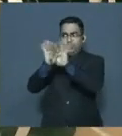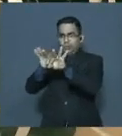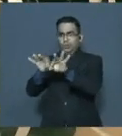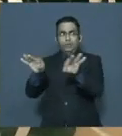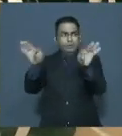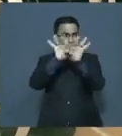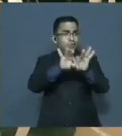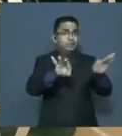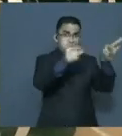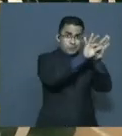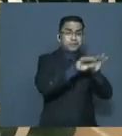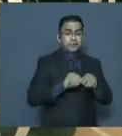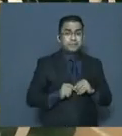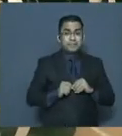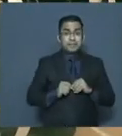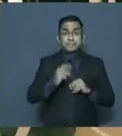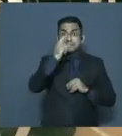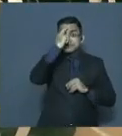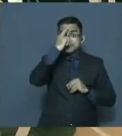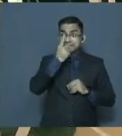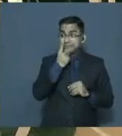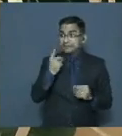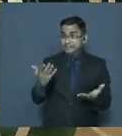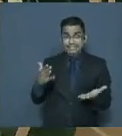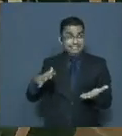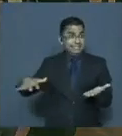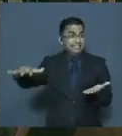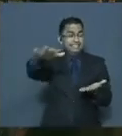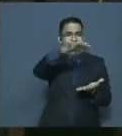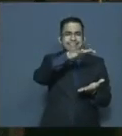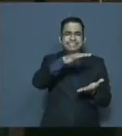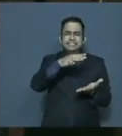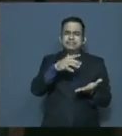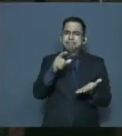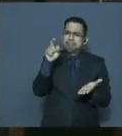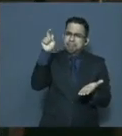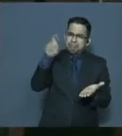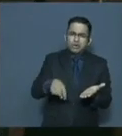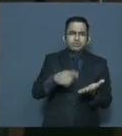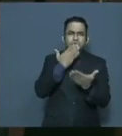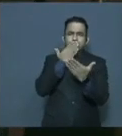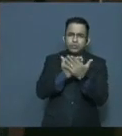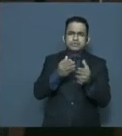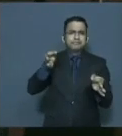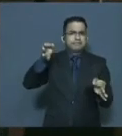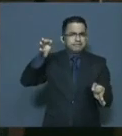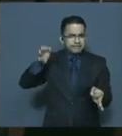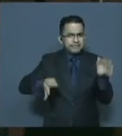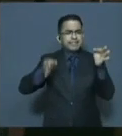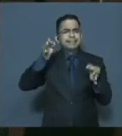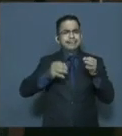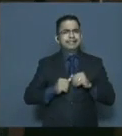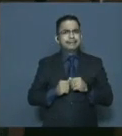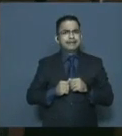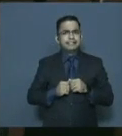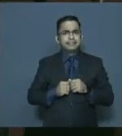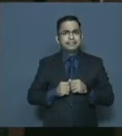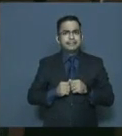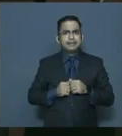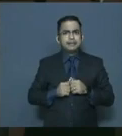requiere, merece y necesita un sector justicia capaz de dejar de lado